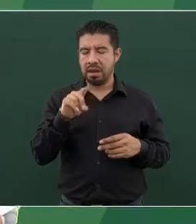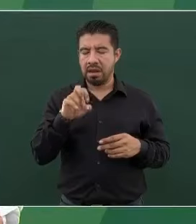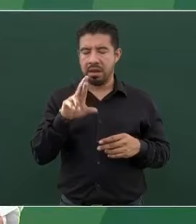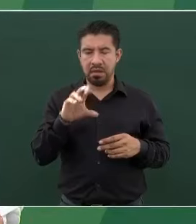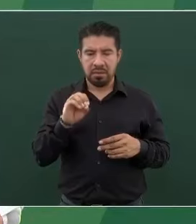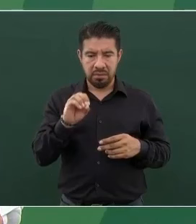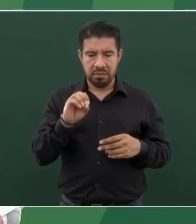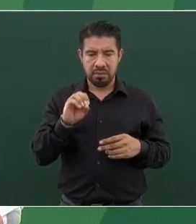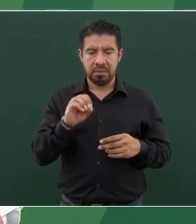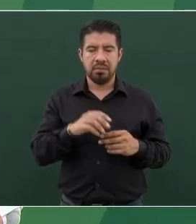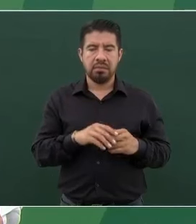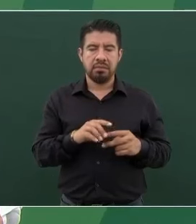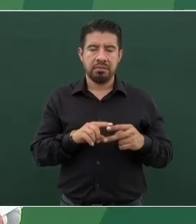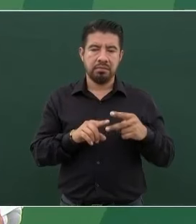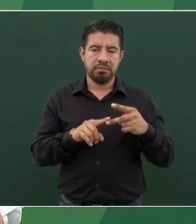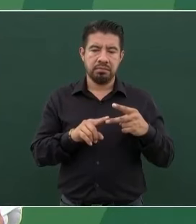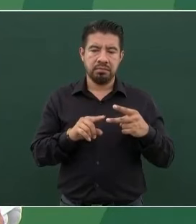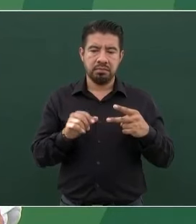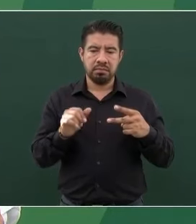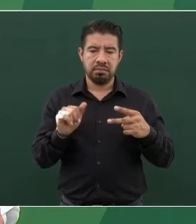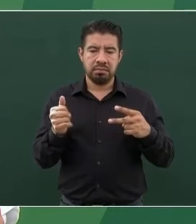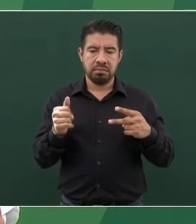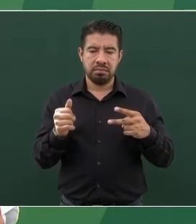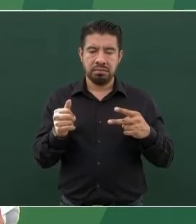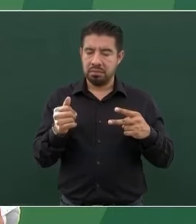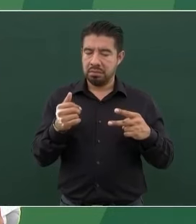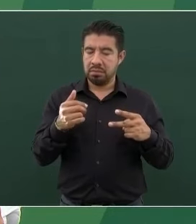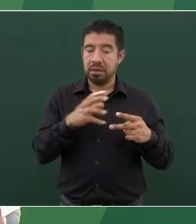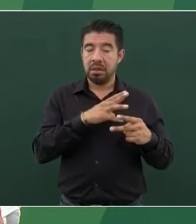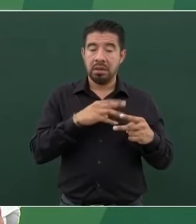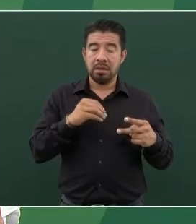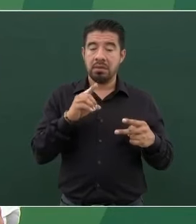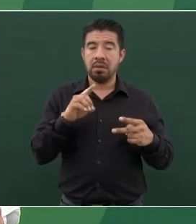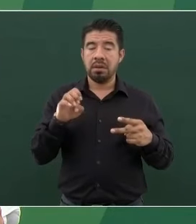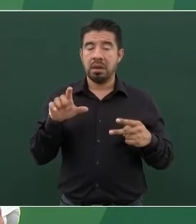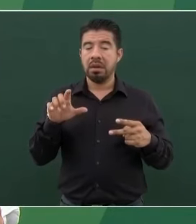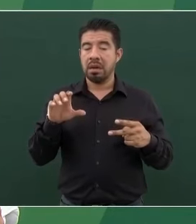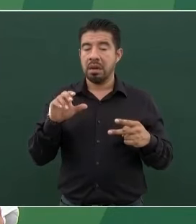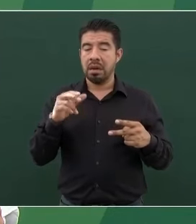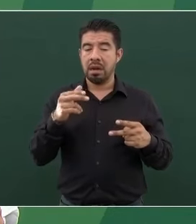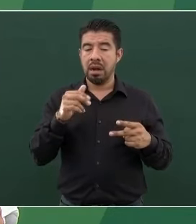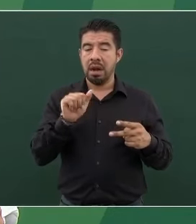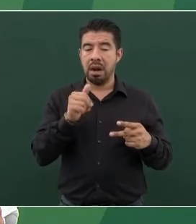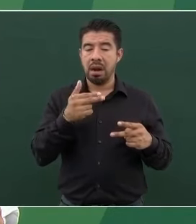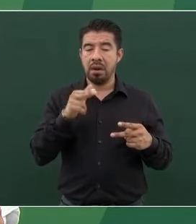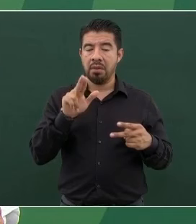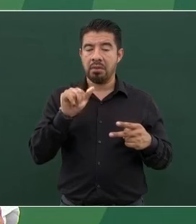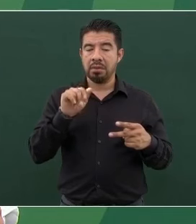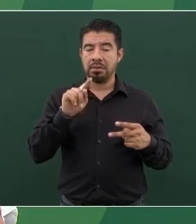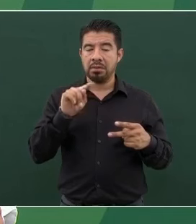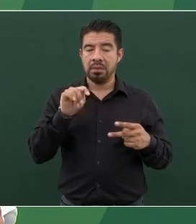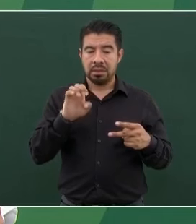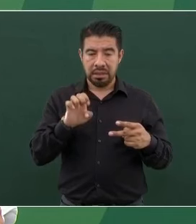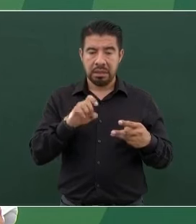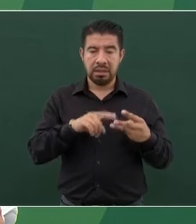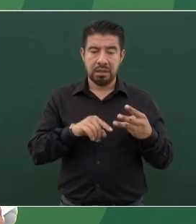Hijo del Aguisote, de Regeneración,